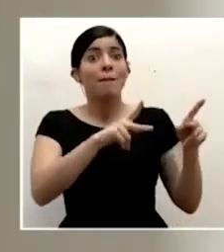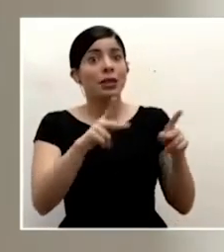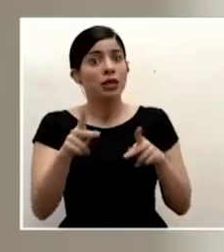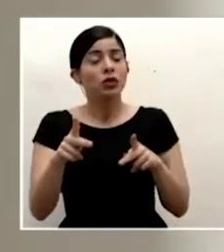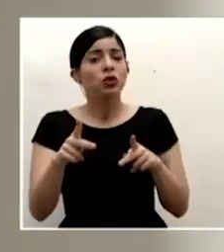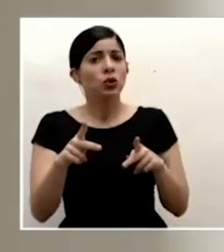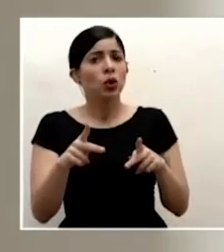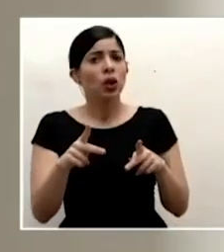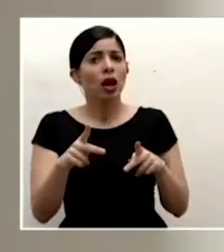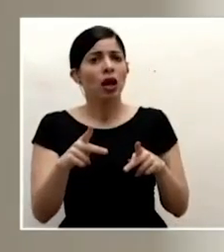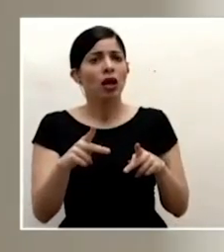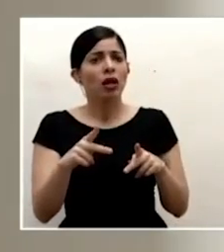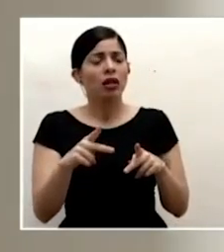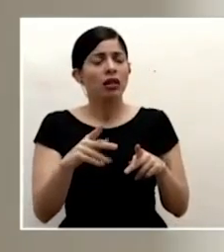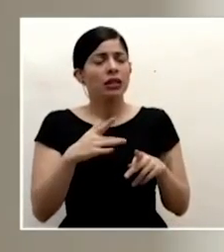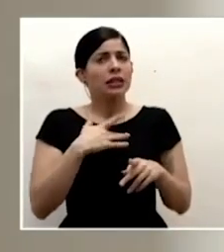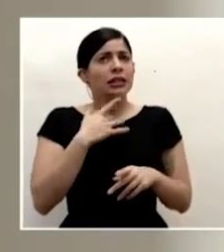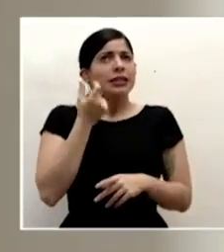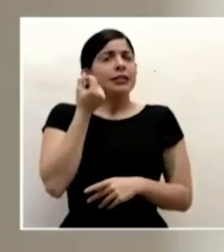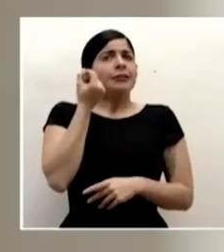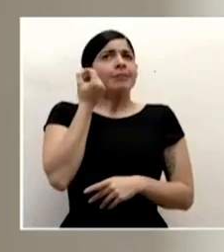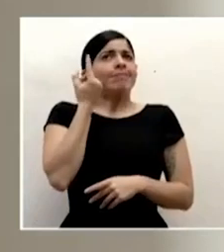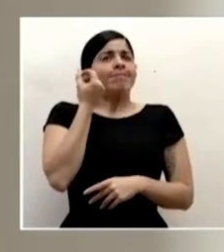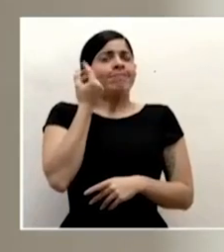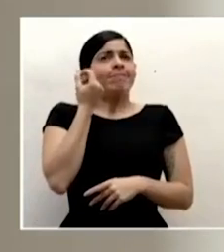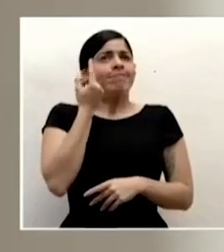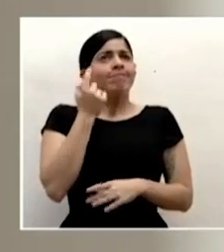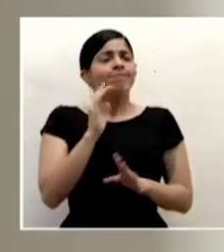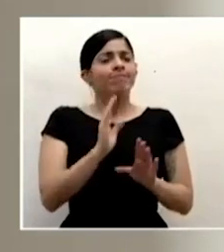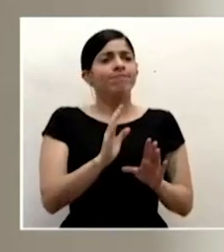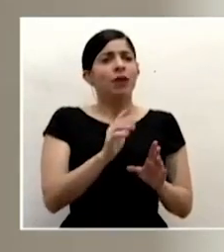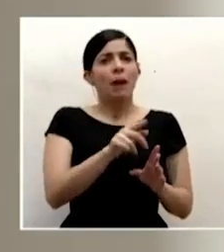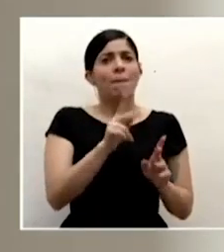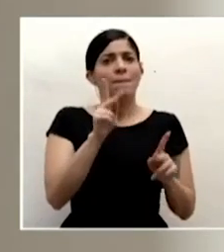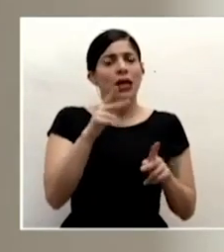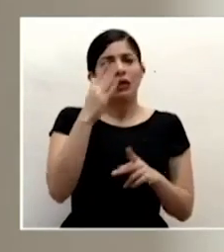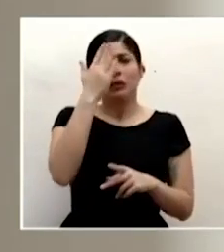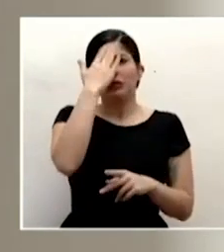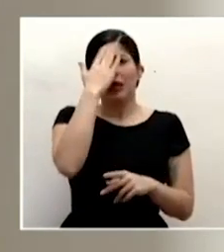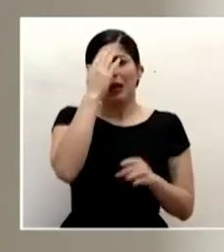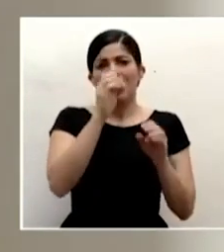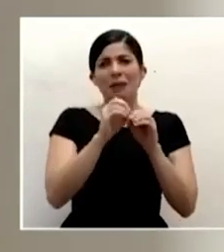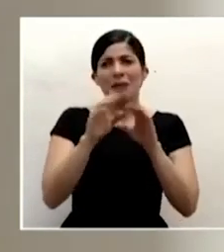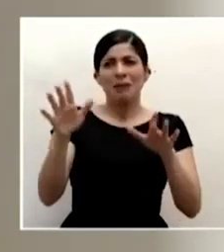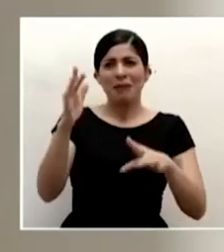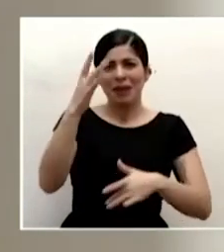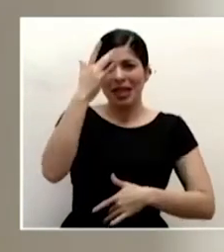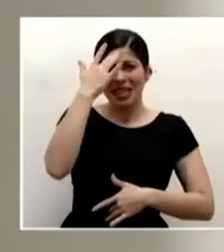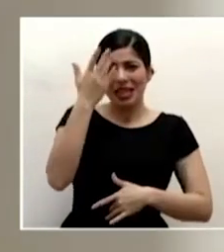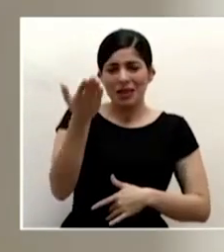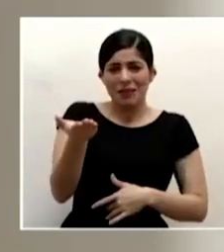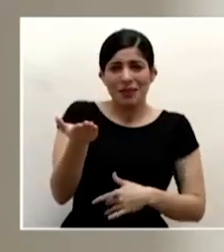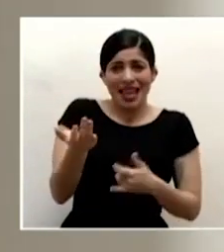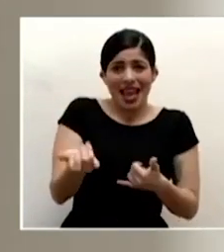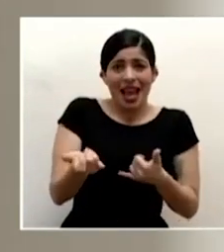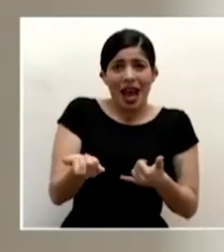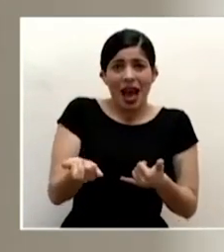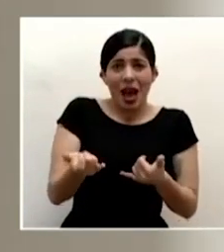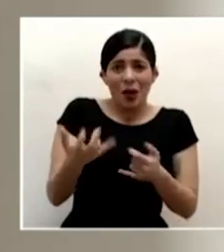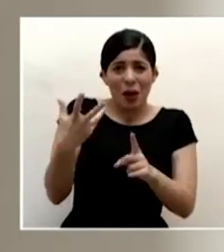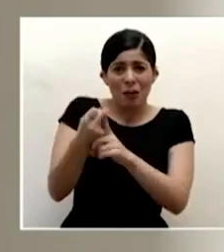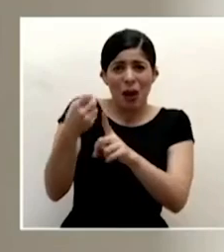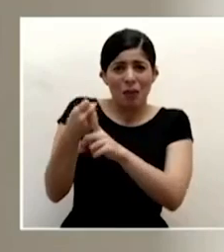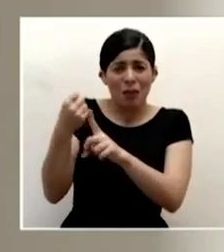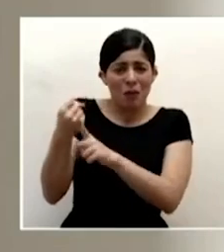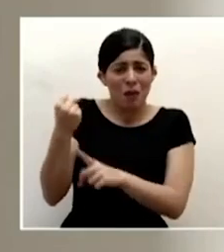bastante sensible y ha entendido que la pandemia está en este momento